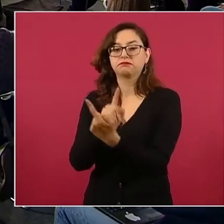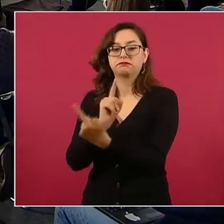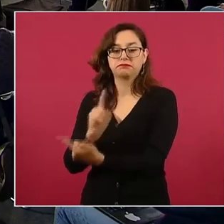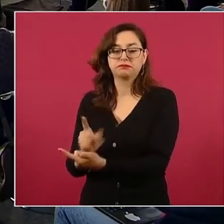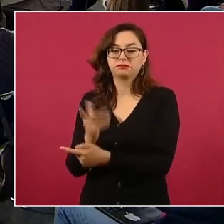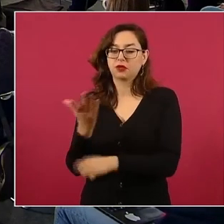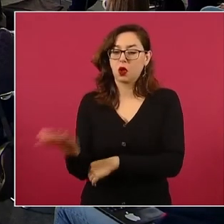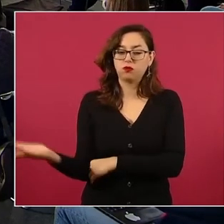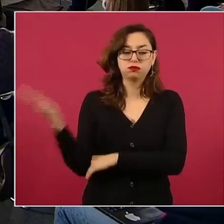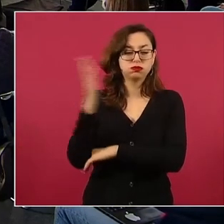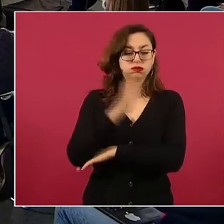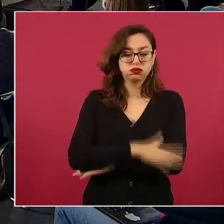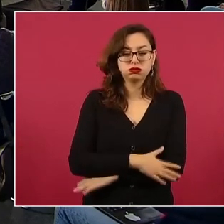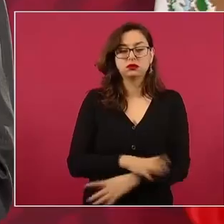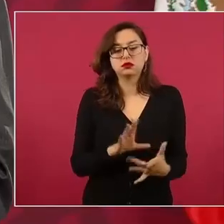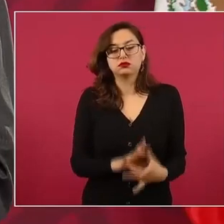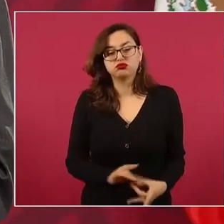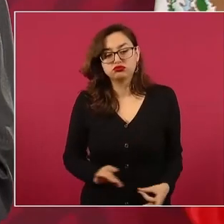el día.